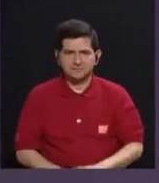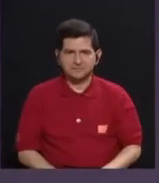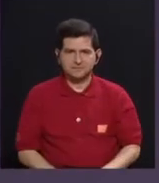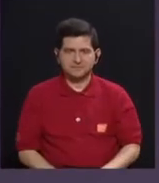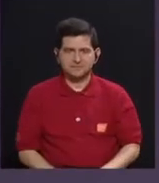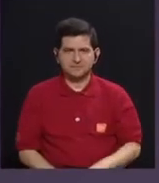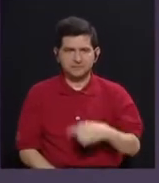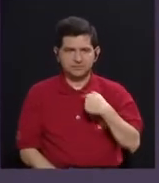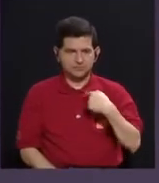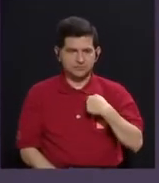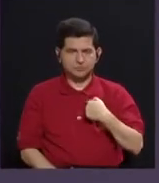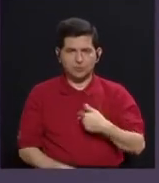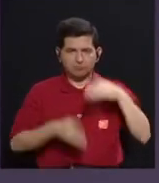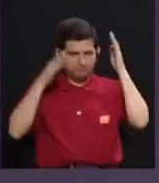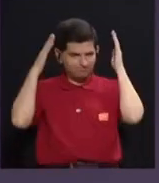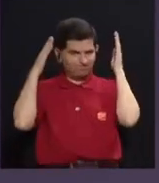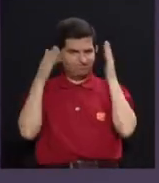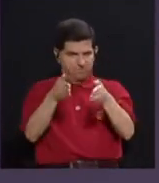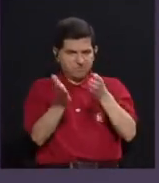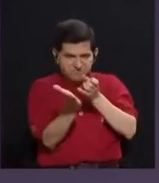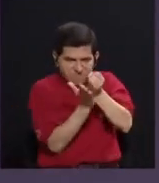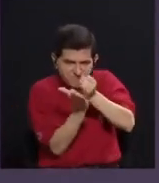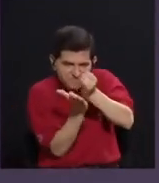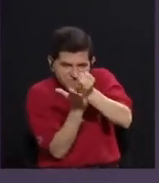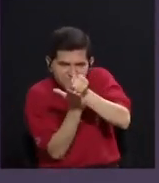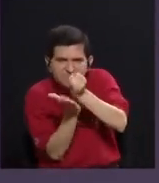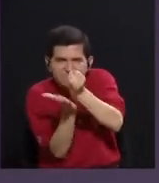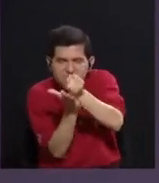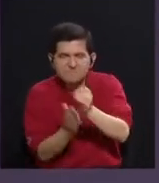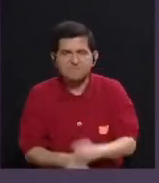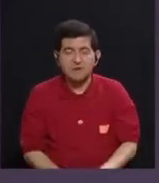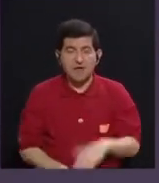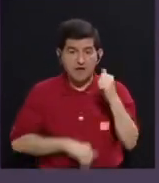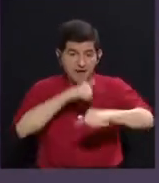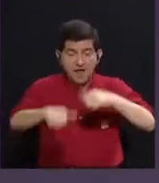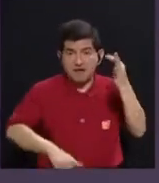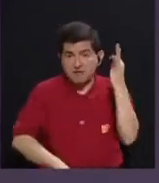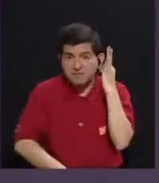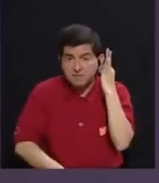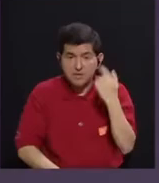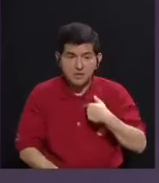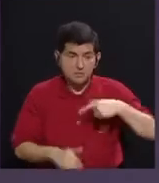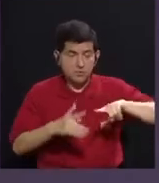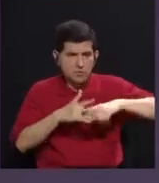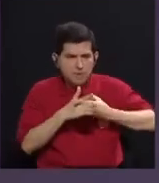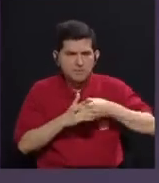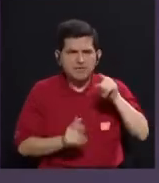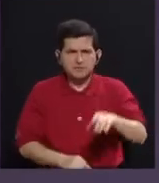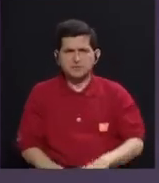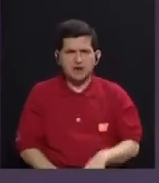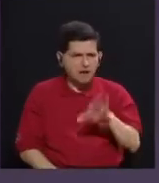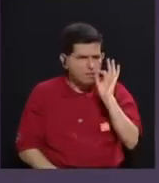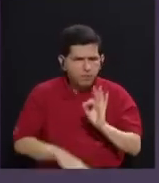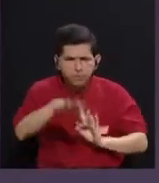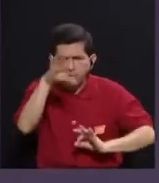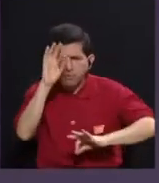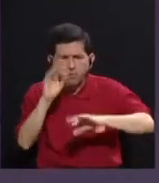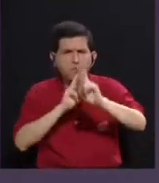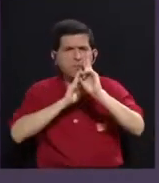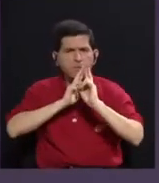me abierto totalmente a la investigación porque en el feminismo yo empiezo a vibrar, empiezo a encontrar